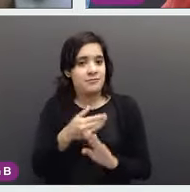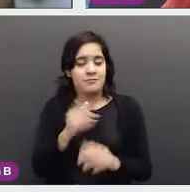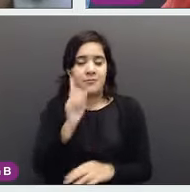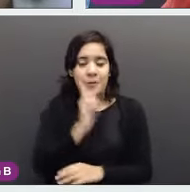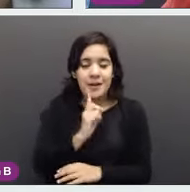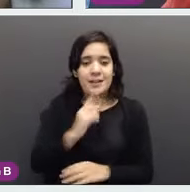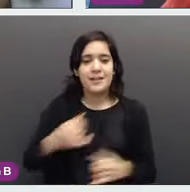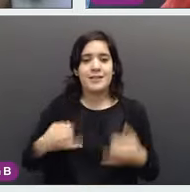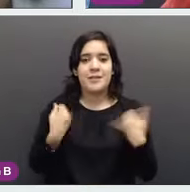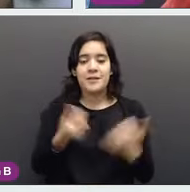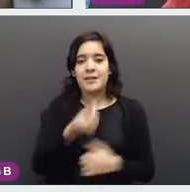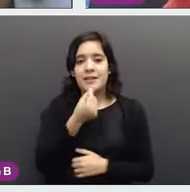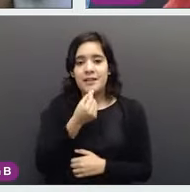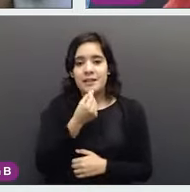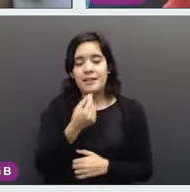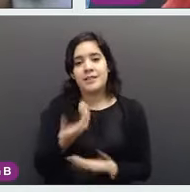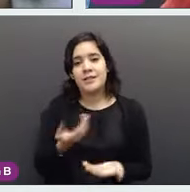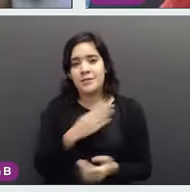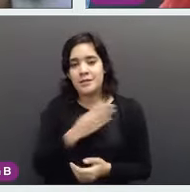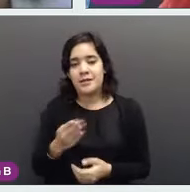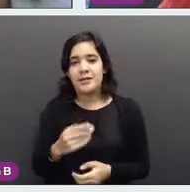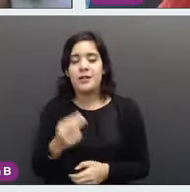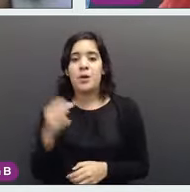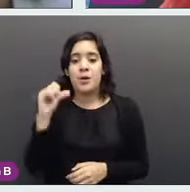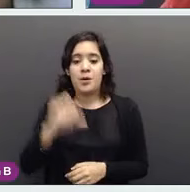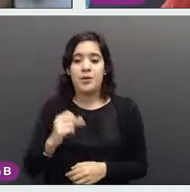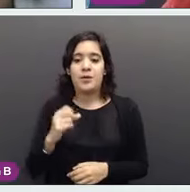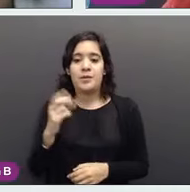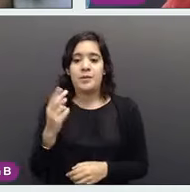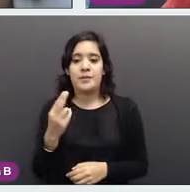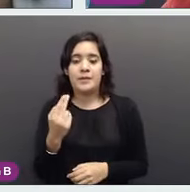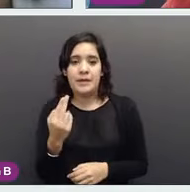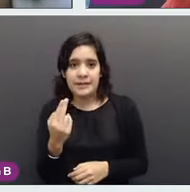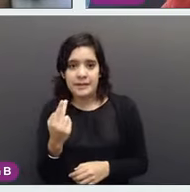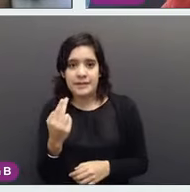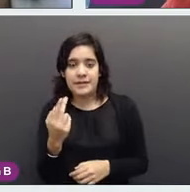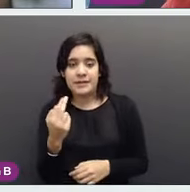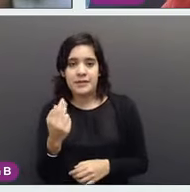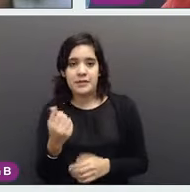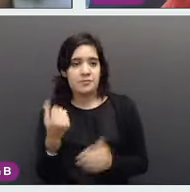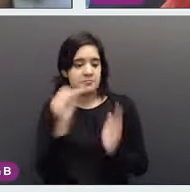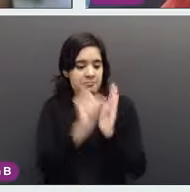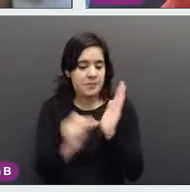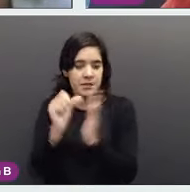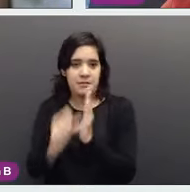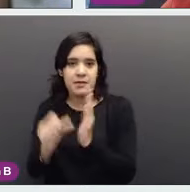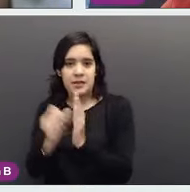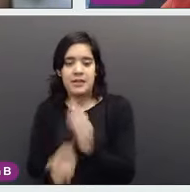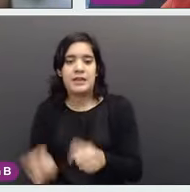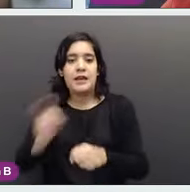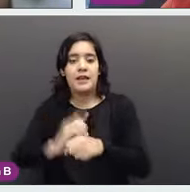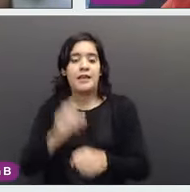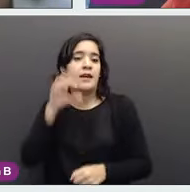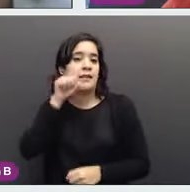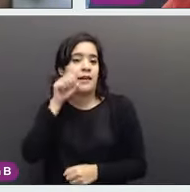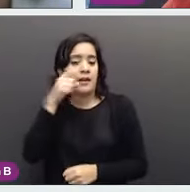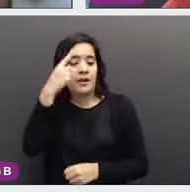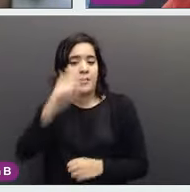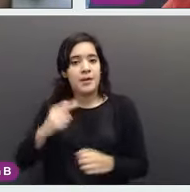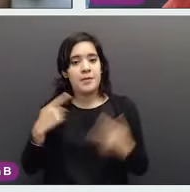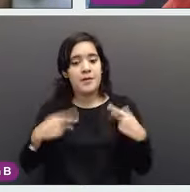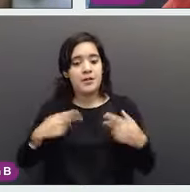hoy, 25 de cada mes, se conmemora el Día Naranja, un día para actuar y seguir generando conciencia. Doctora,